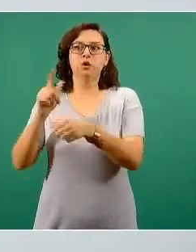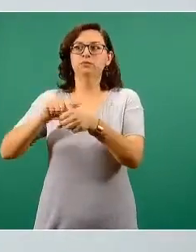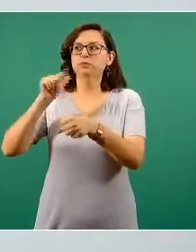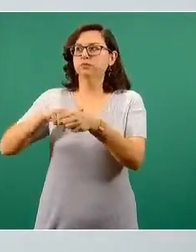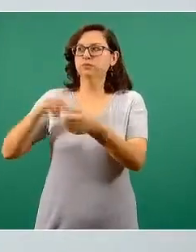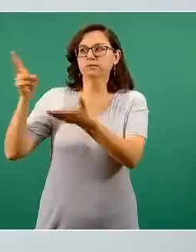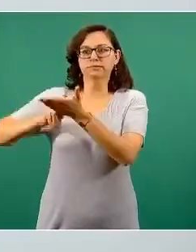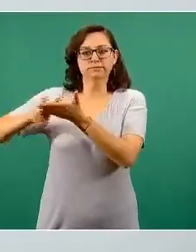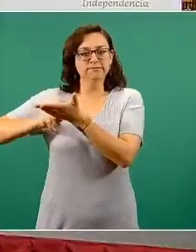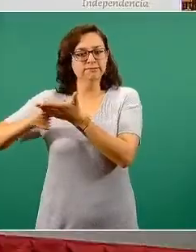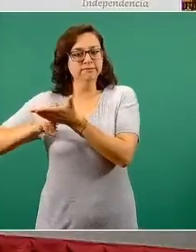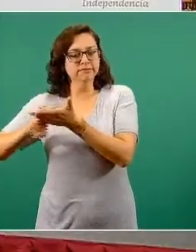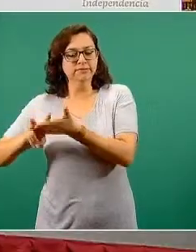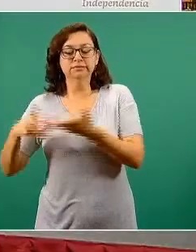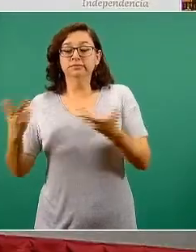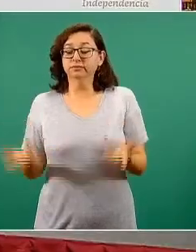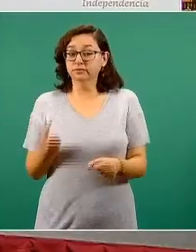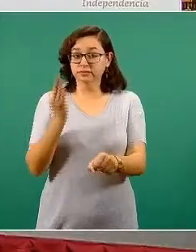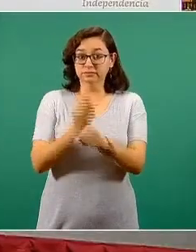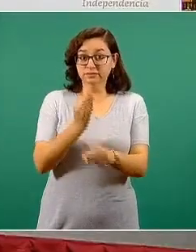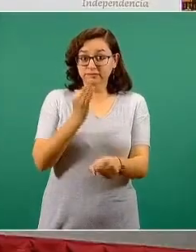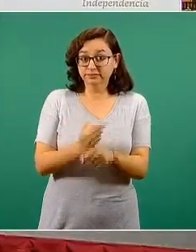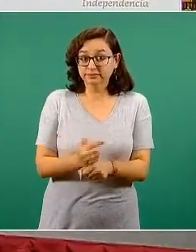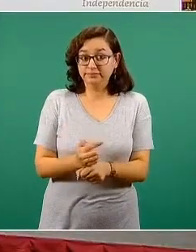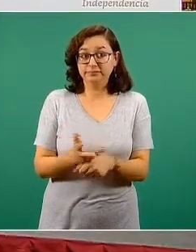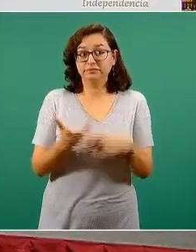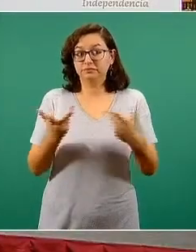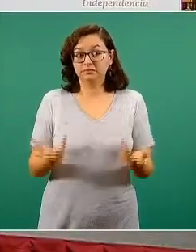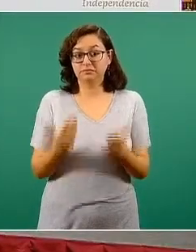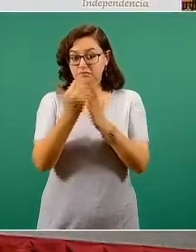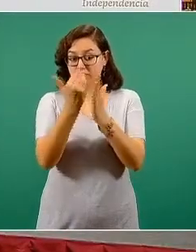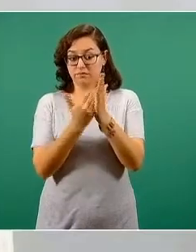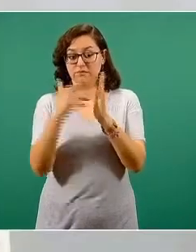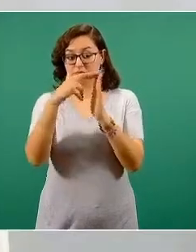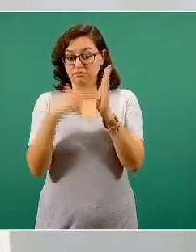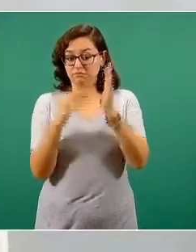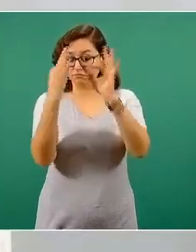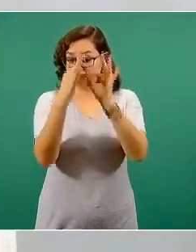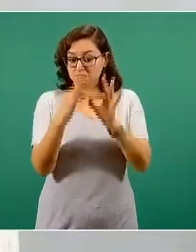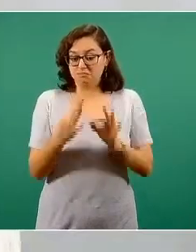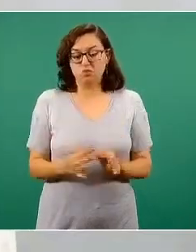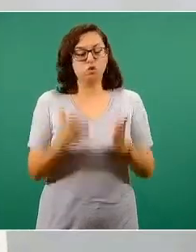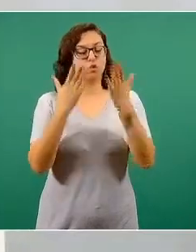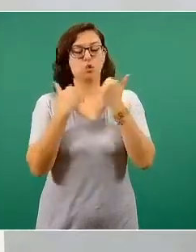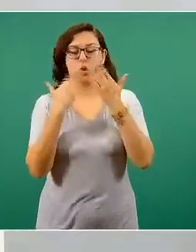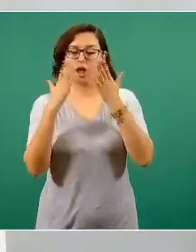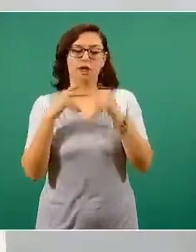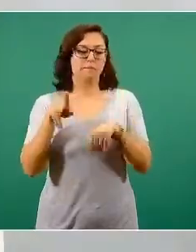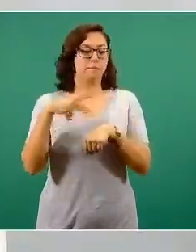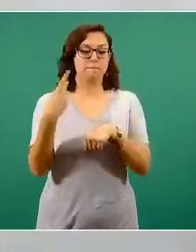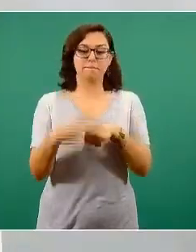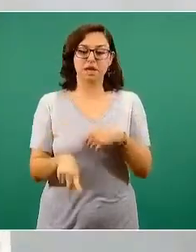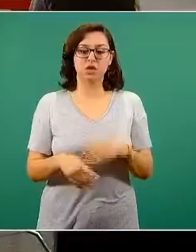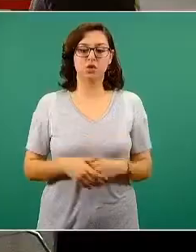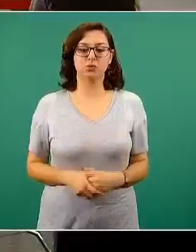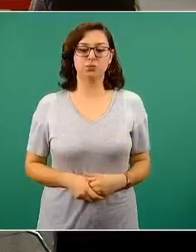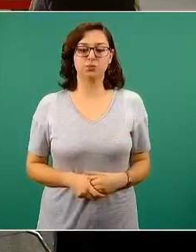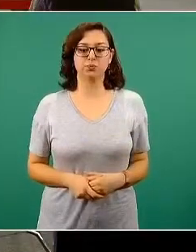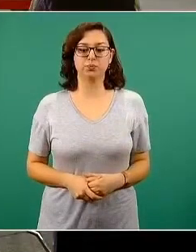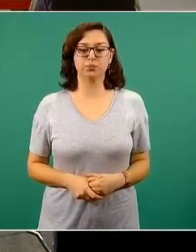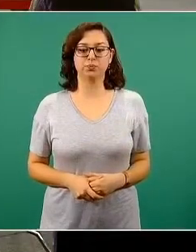realmente no hay riesgos ante la implementación de esto si se siguen las medidas adecuadas que se están implementando en la guía.